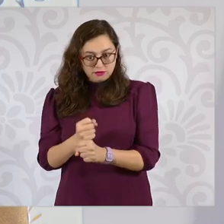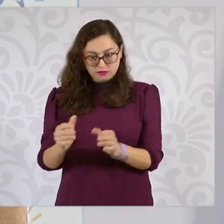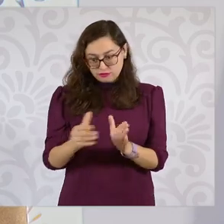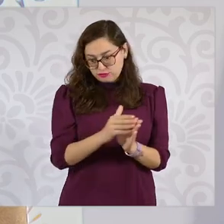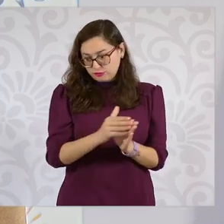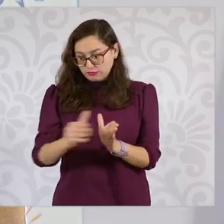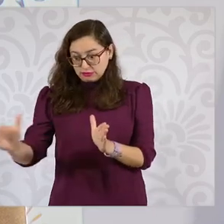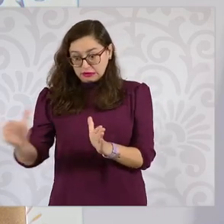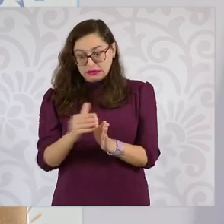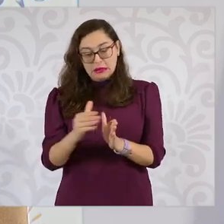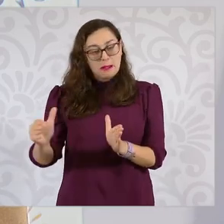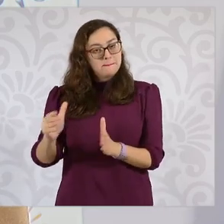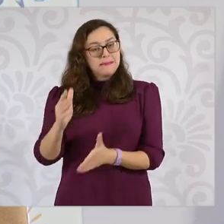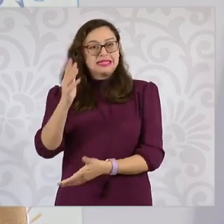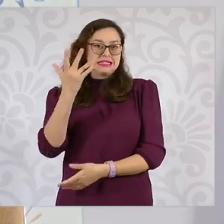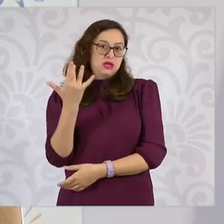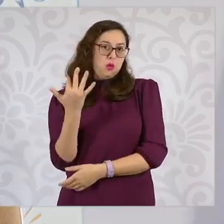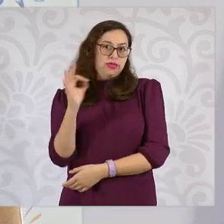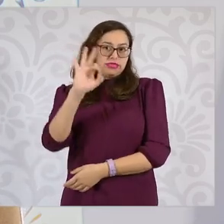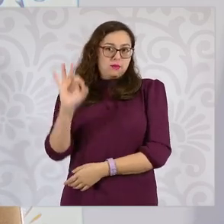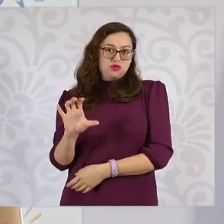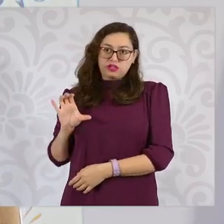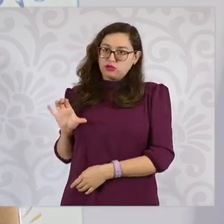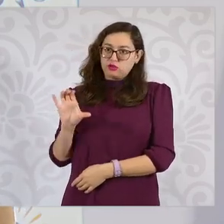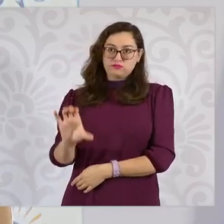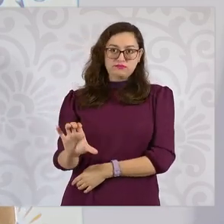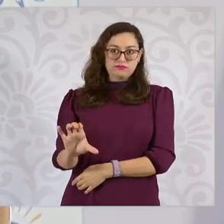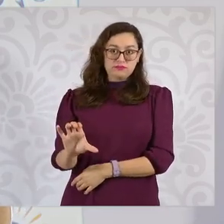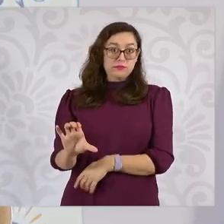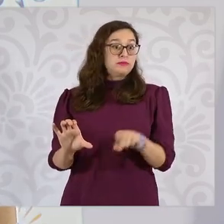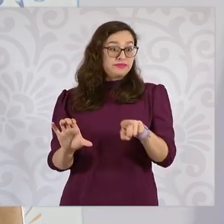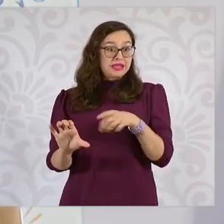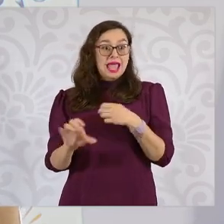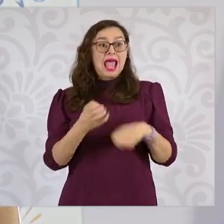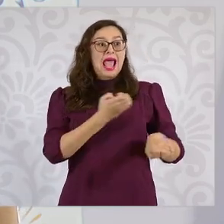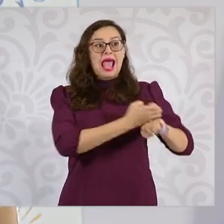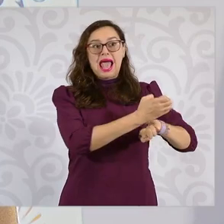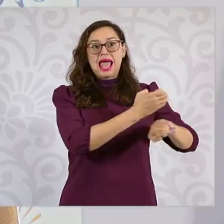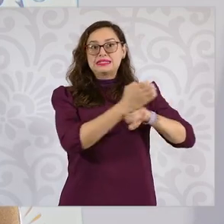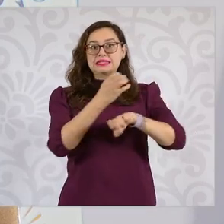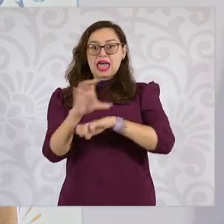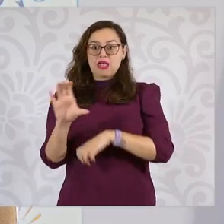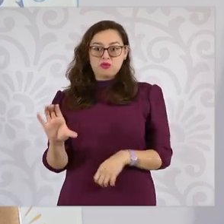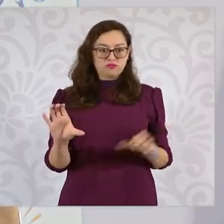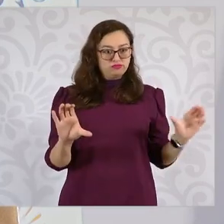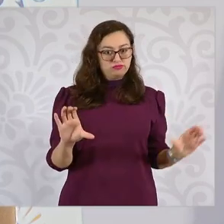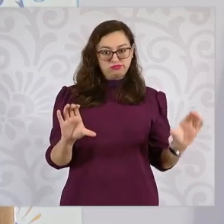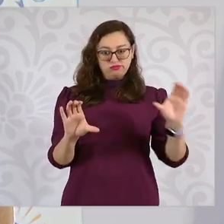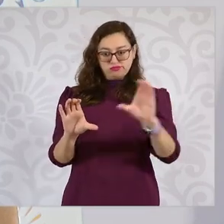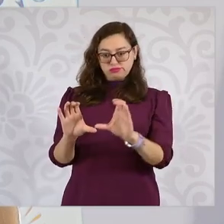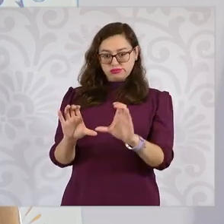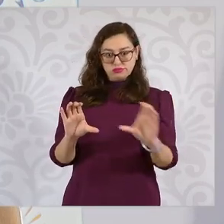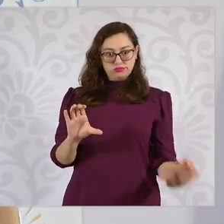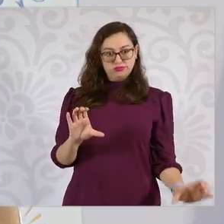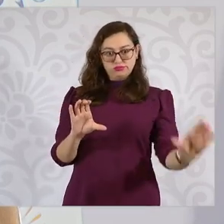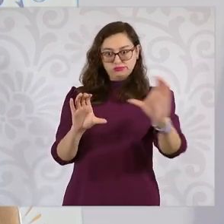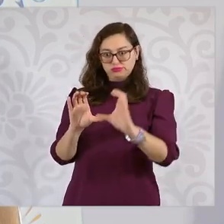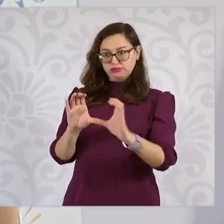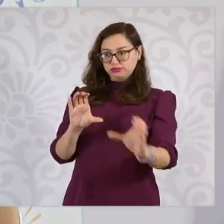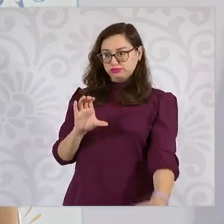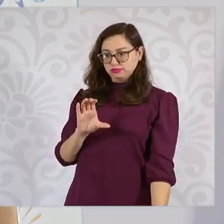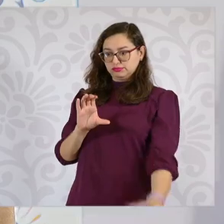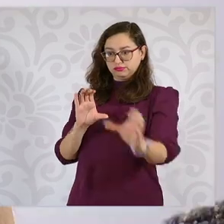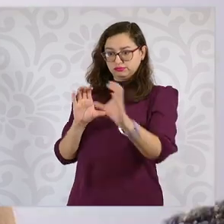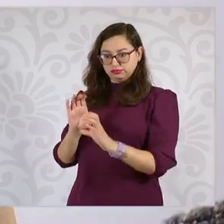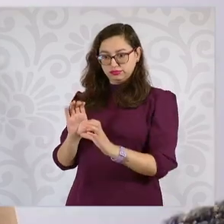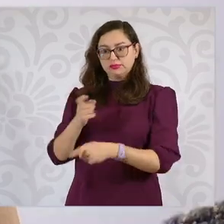que es donde depositan los estados los recursos y también la federación y ya se hace una suma para